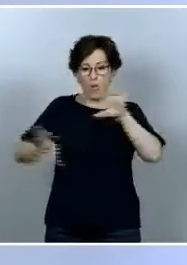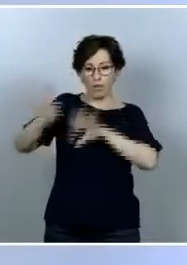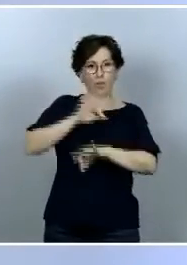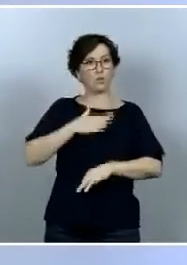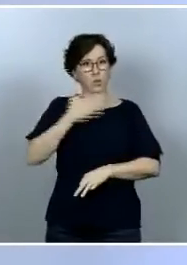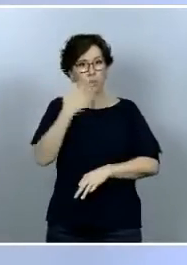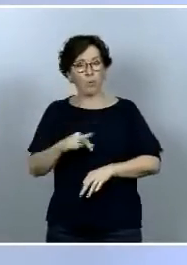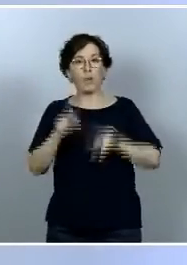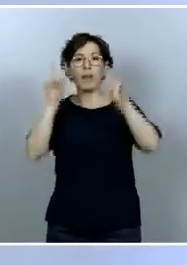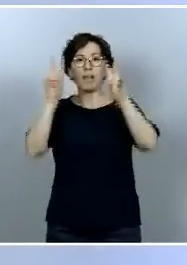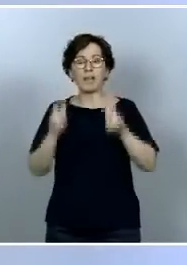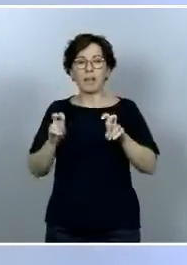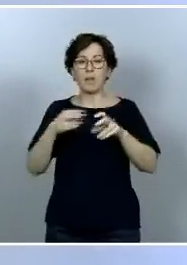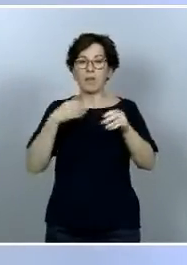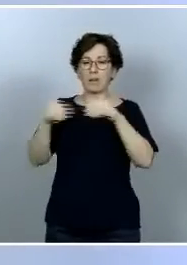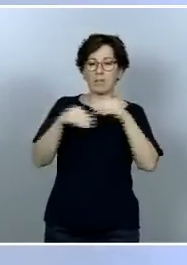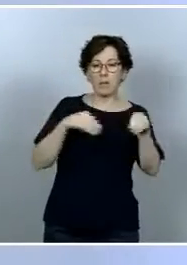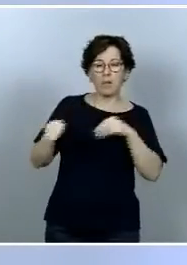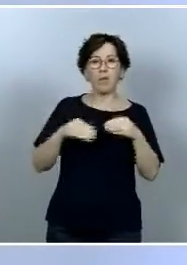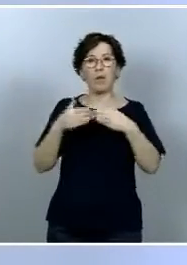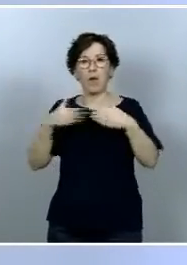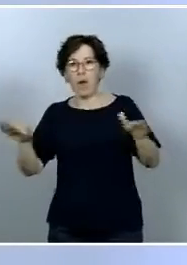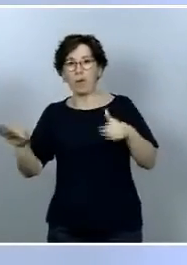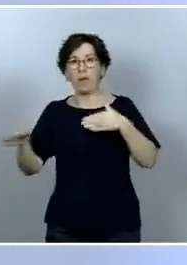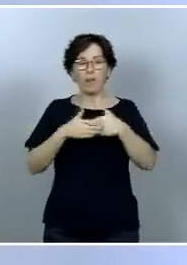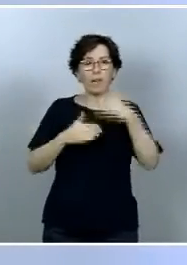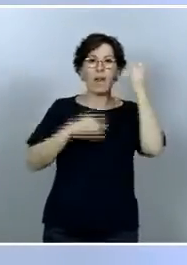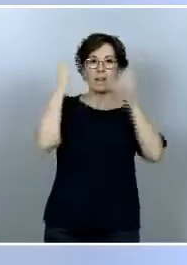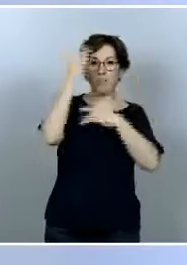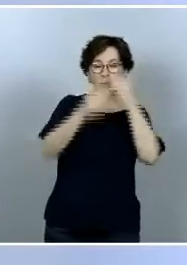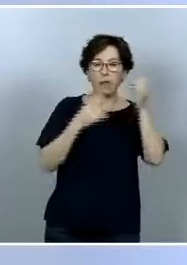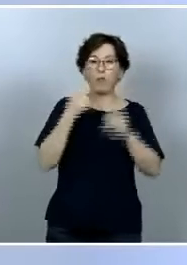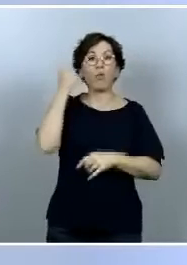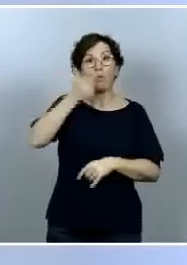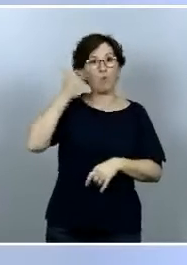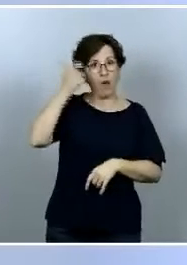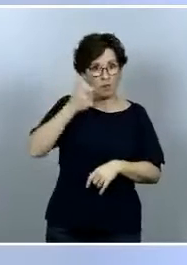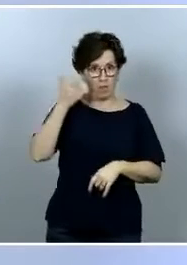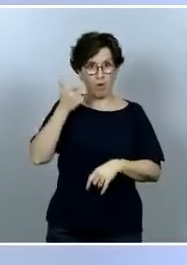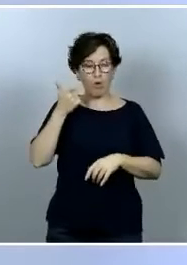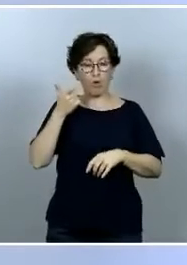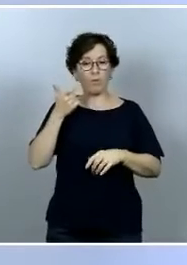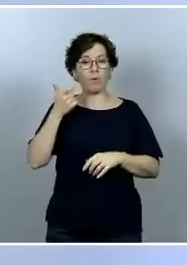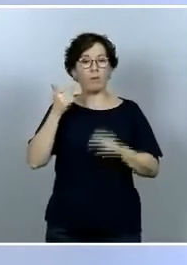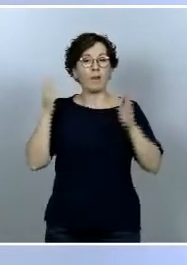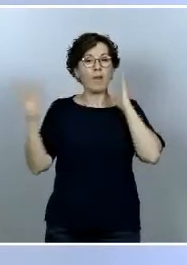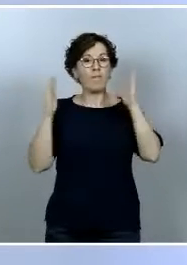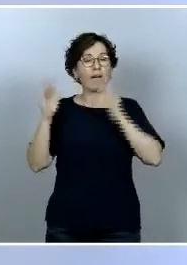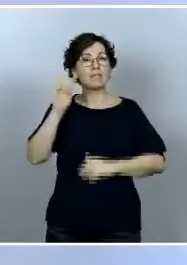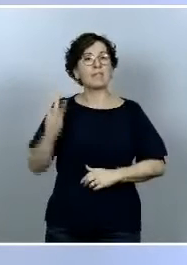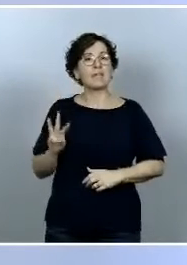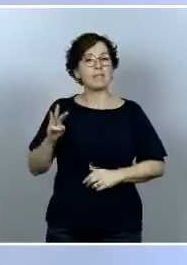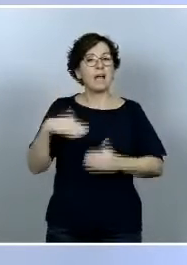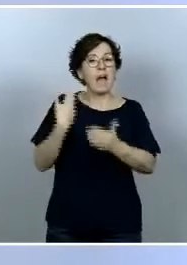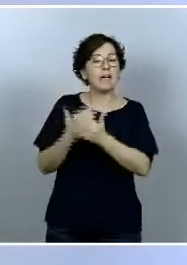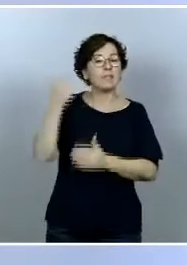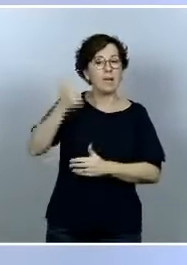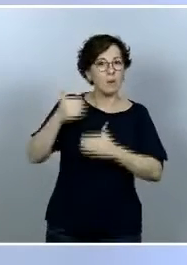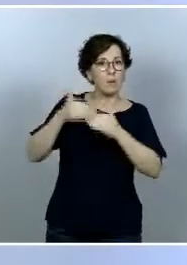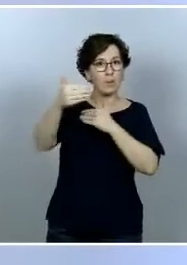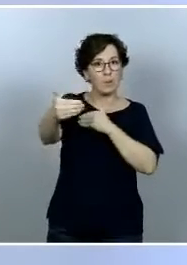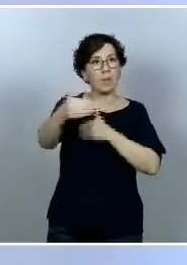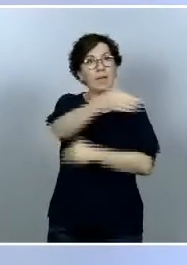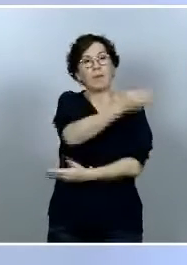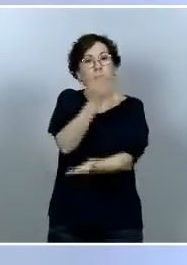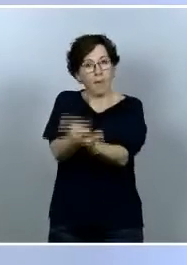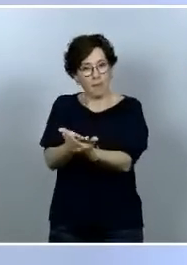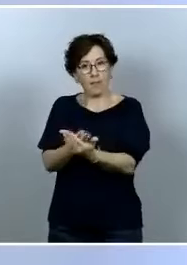restricciones, flexibilizaciones, incluso duración de la permanencia en la fase 3 y por tanto solicitud de pase a la nueva